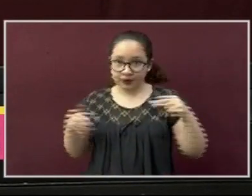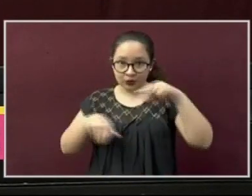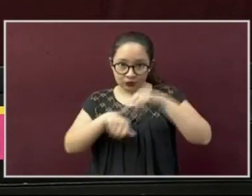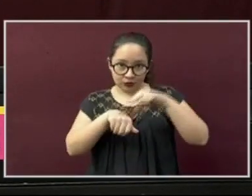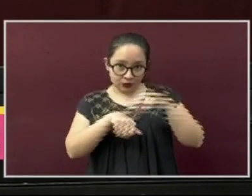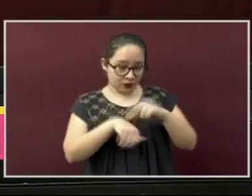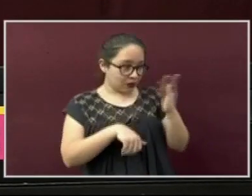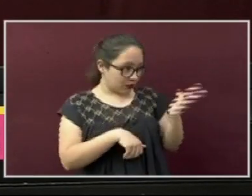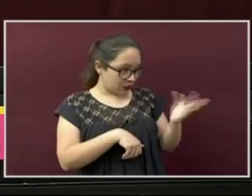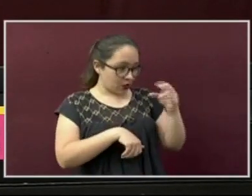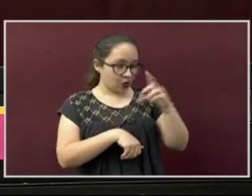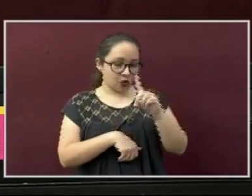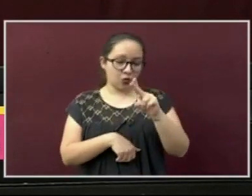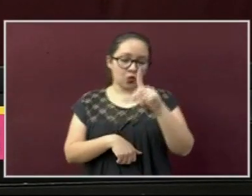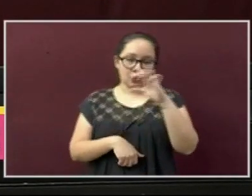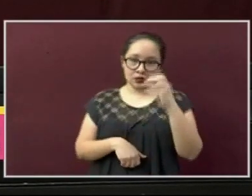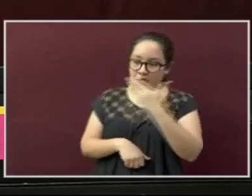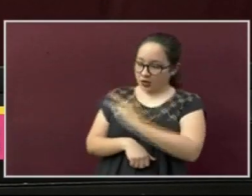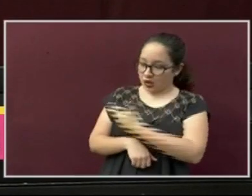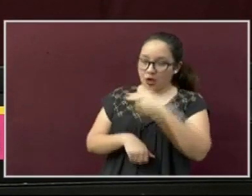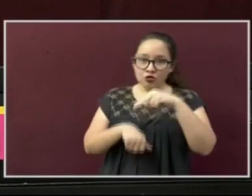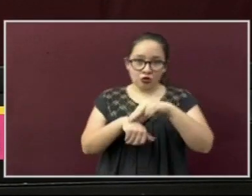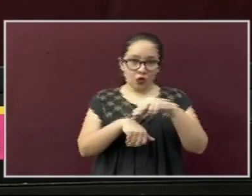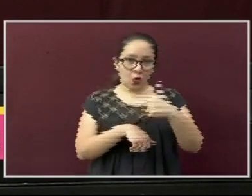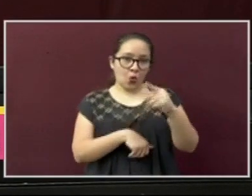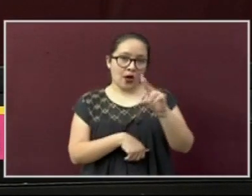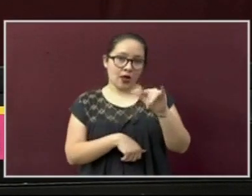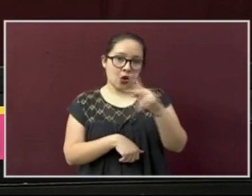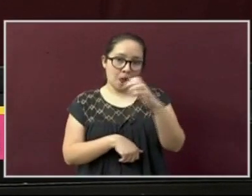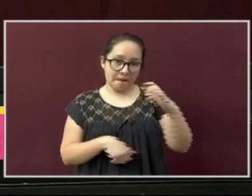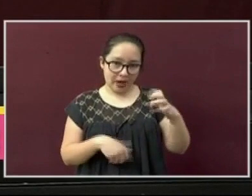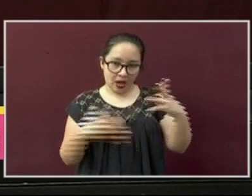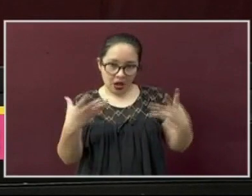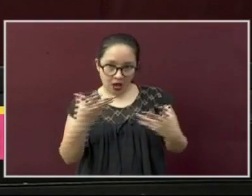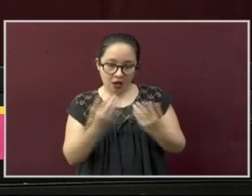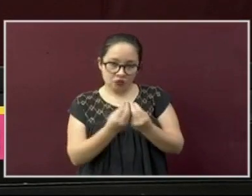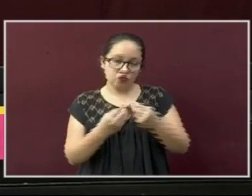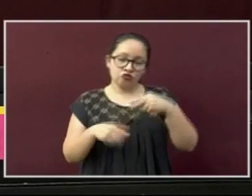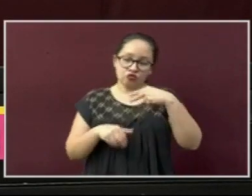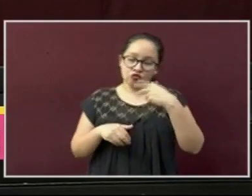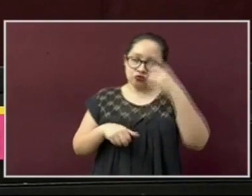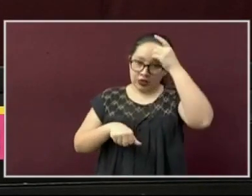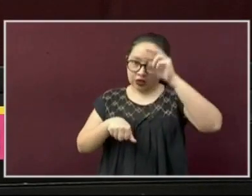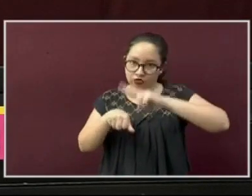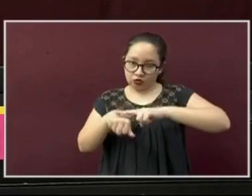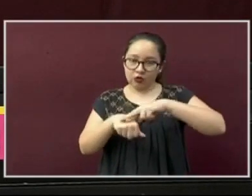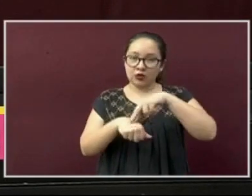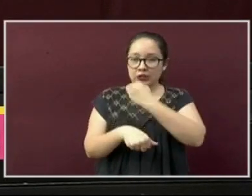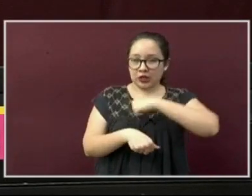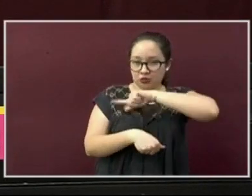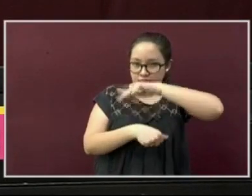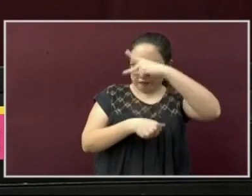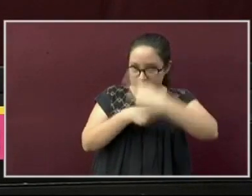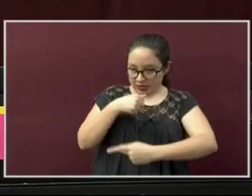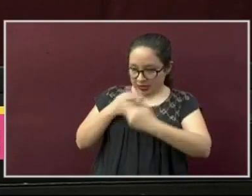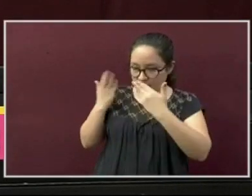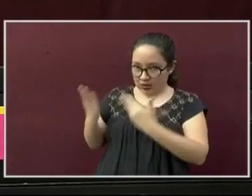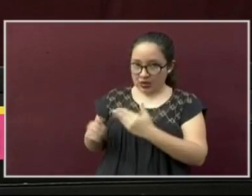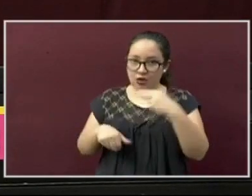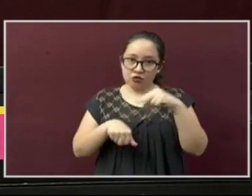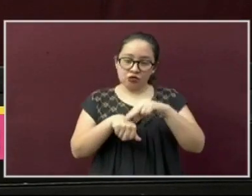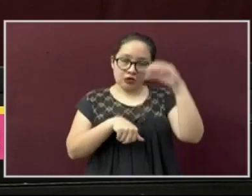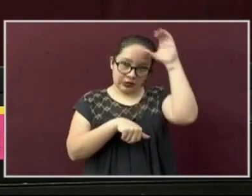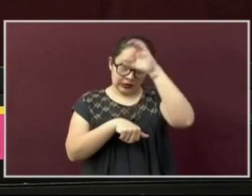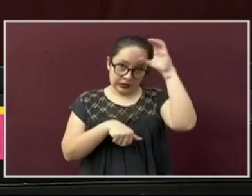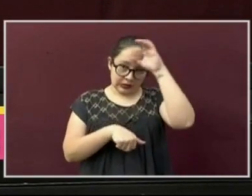Guevara, Guadalupe Díaz del Castillo Flores, el señor director de protección contra riesgos sanitarios, el doctor en ciencias, Bartolo